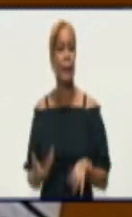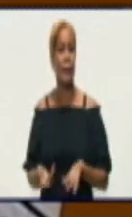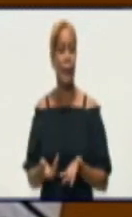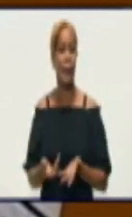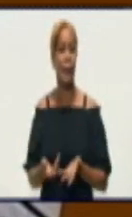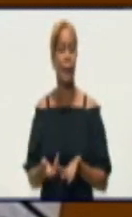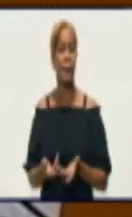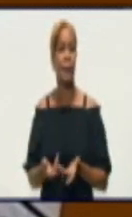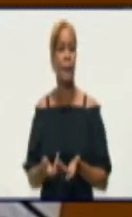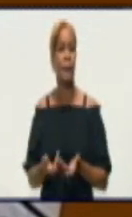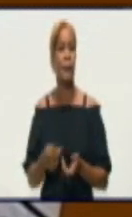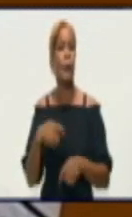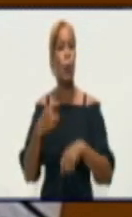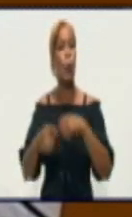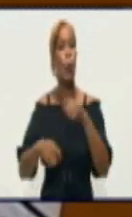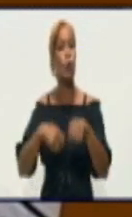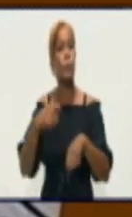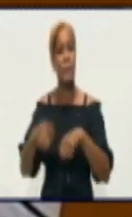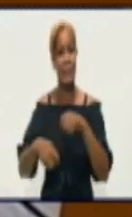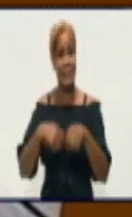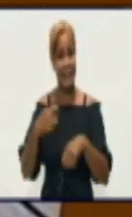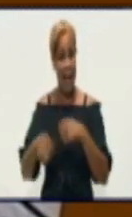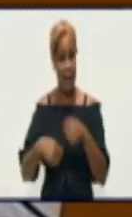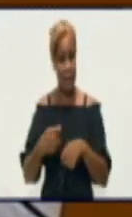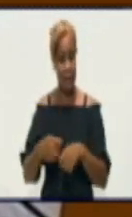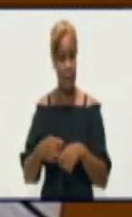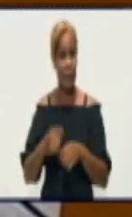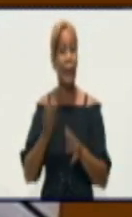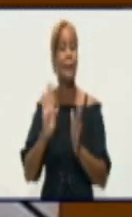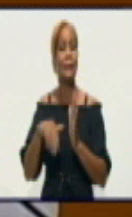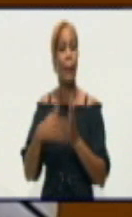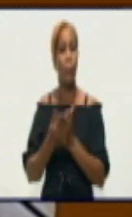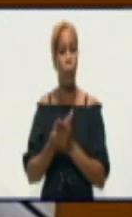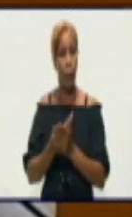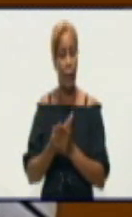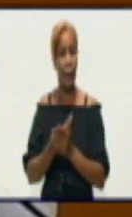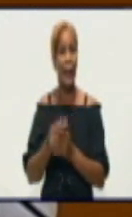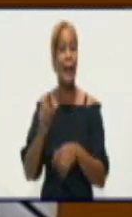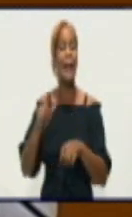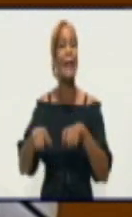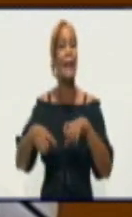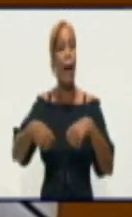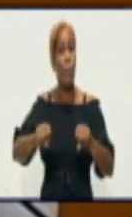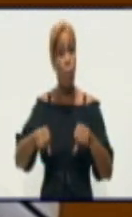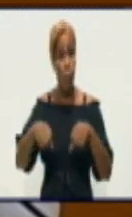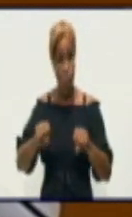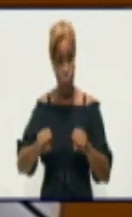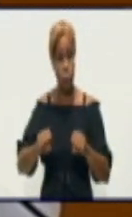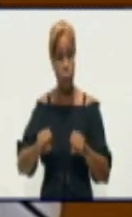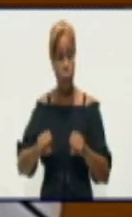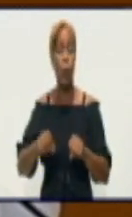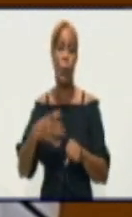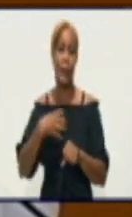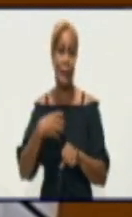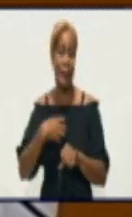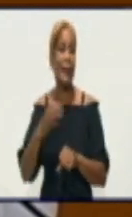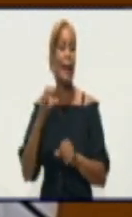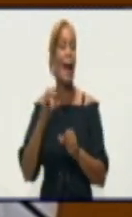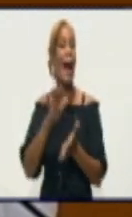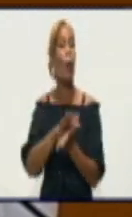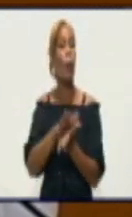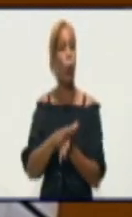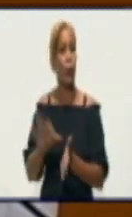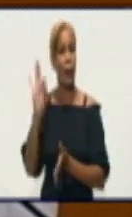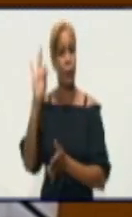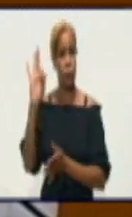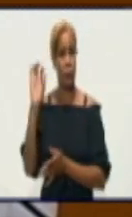ciclos que siguen los autos, las motos y el camión, acumulando el 83% de los accidentes,